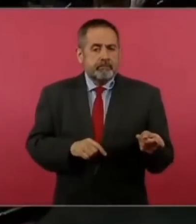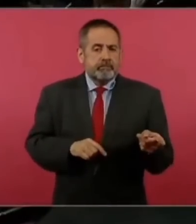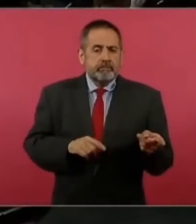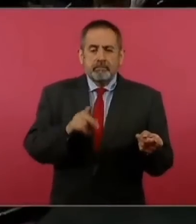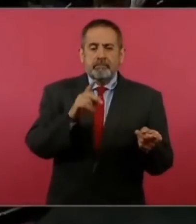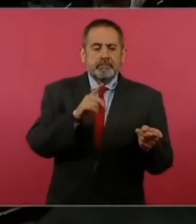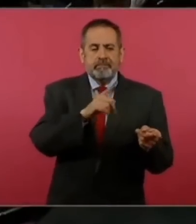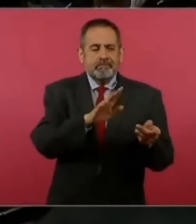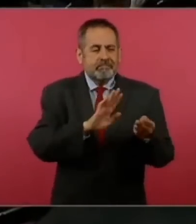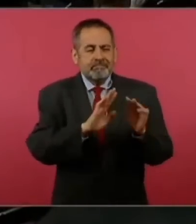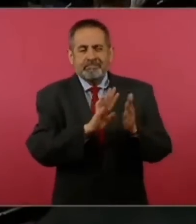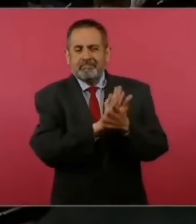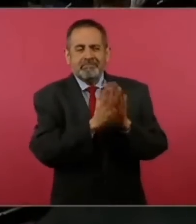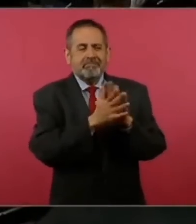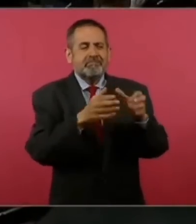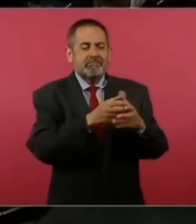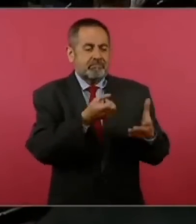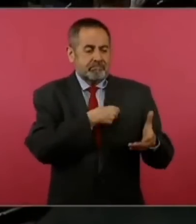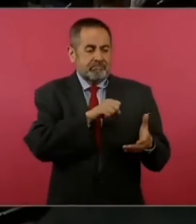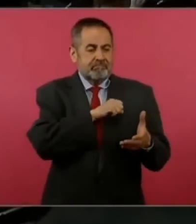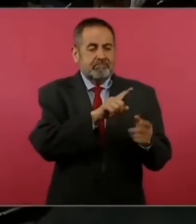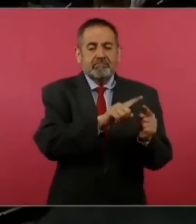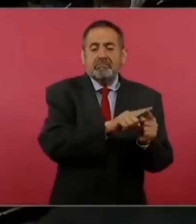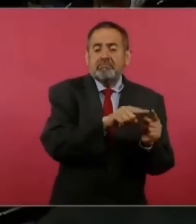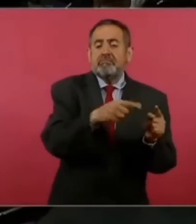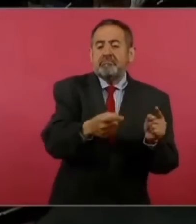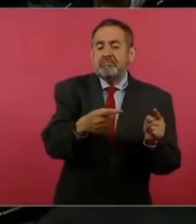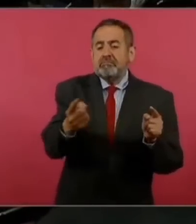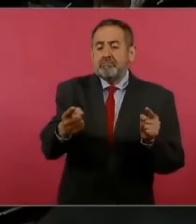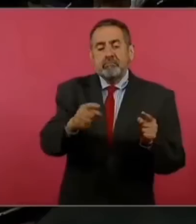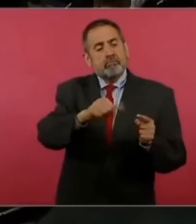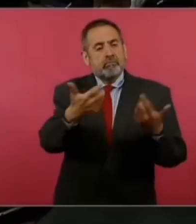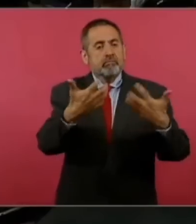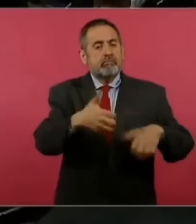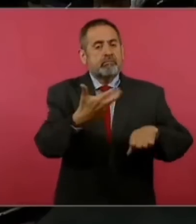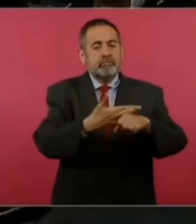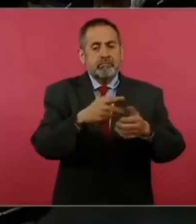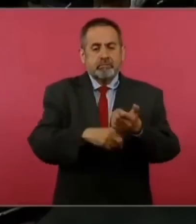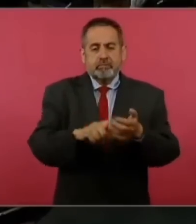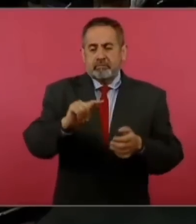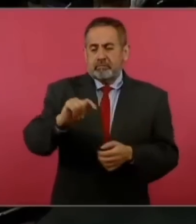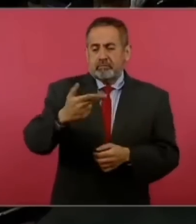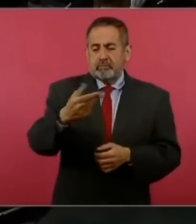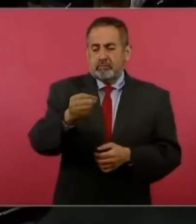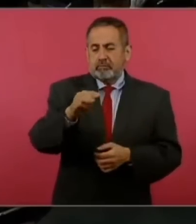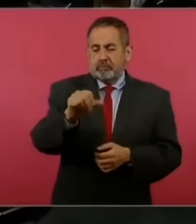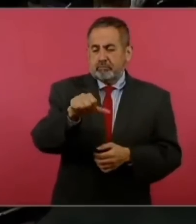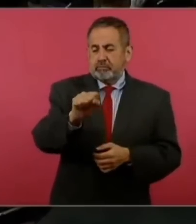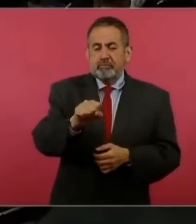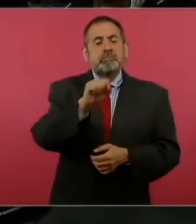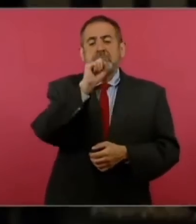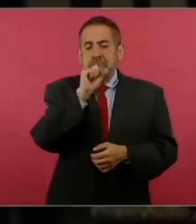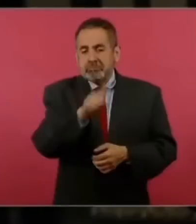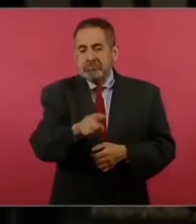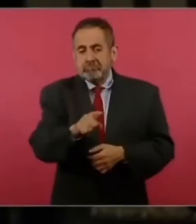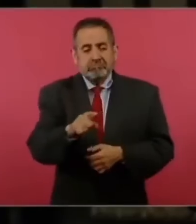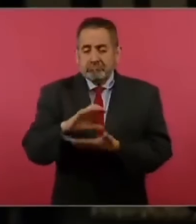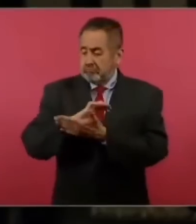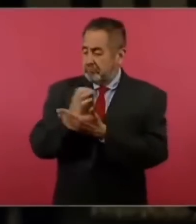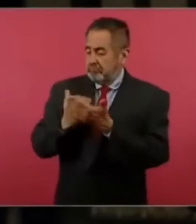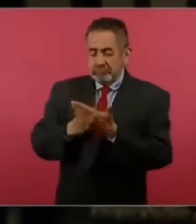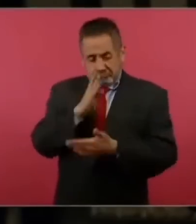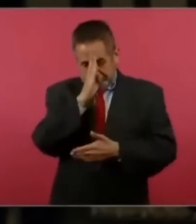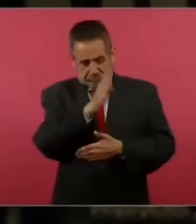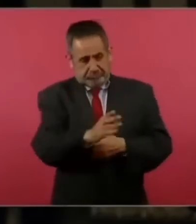no solamente opera con sedenco sino también hay otra empresa llamada thomas and group que también ha tenido adjudicaciones